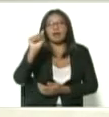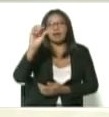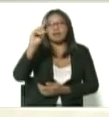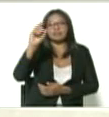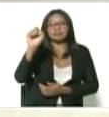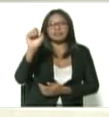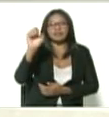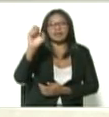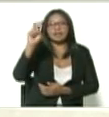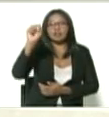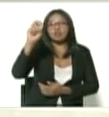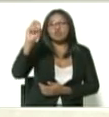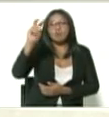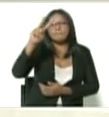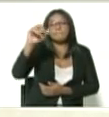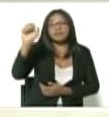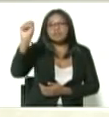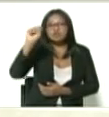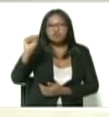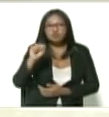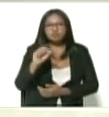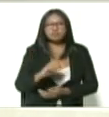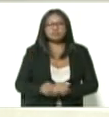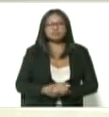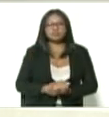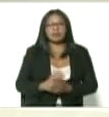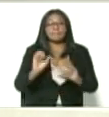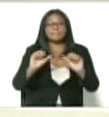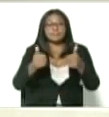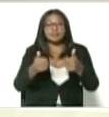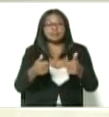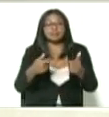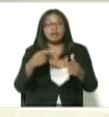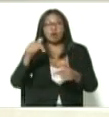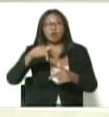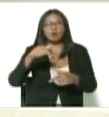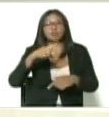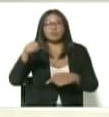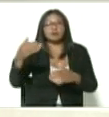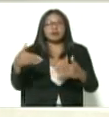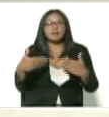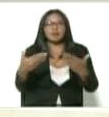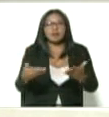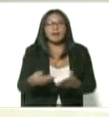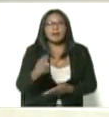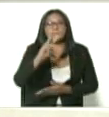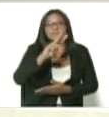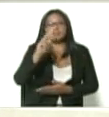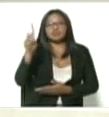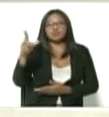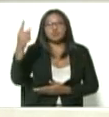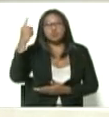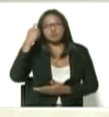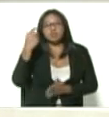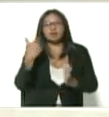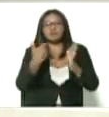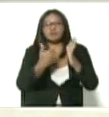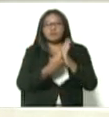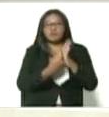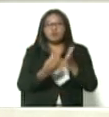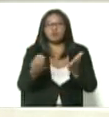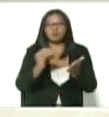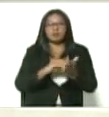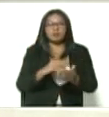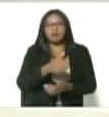dos adenovirus una primera dosis que inicia hoy y una segunda dosis que van a recibir dentro de 21 días cada adenovirus